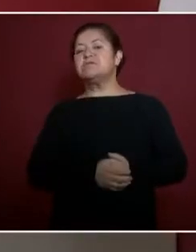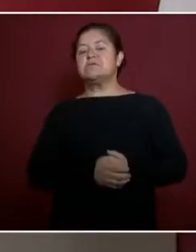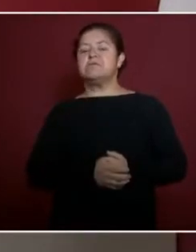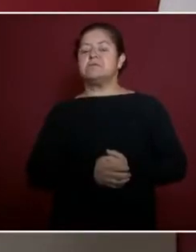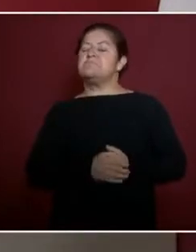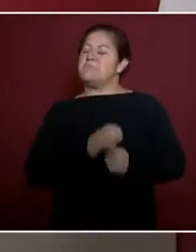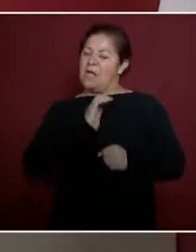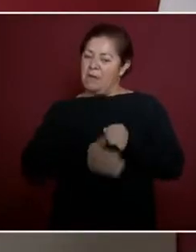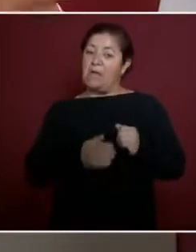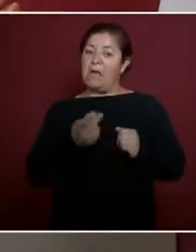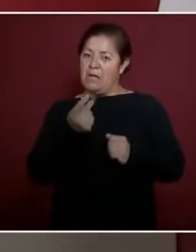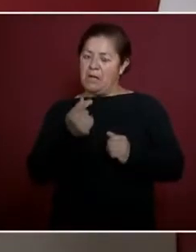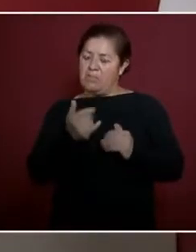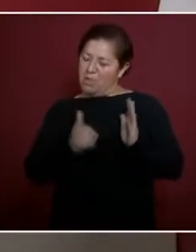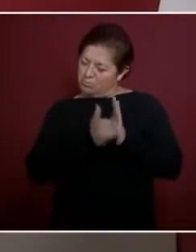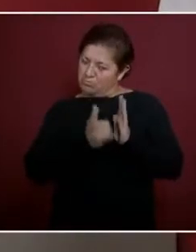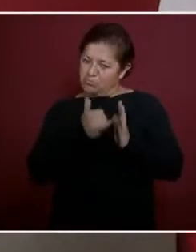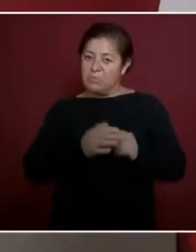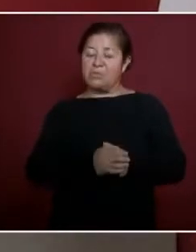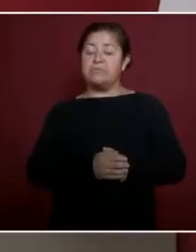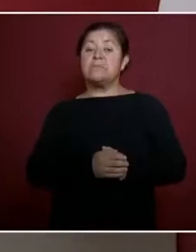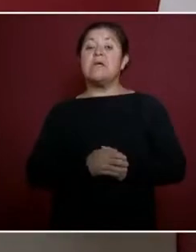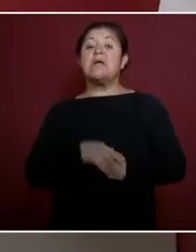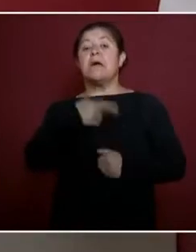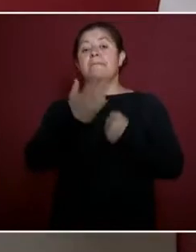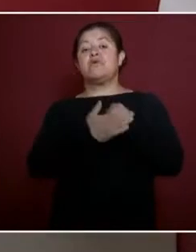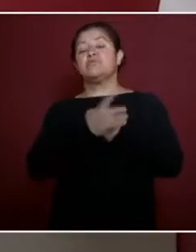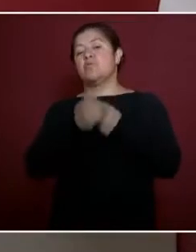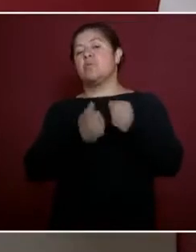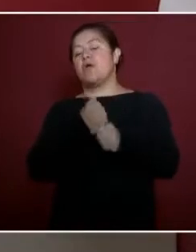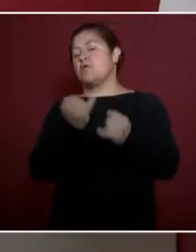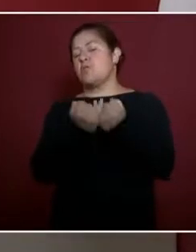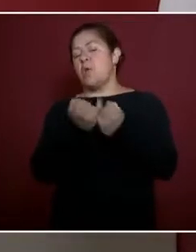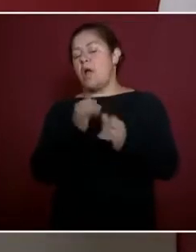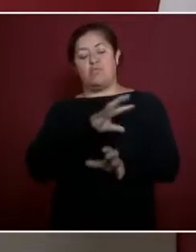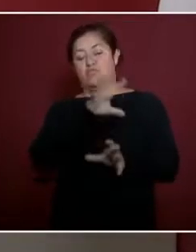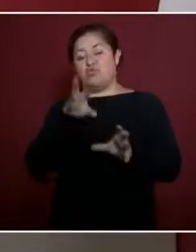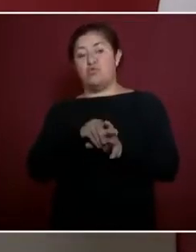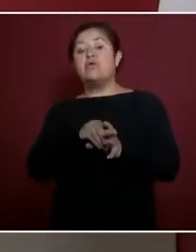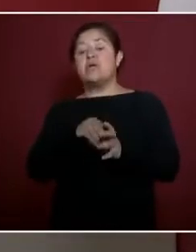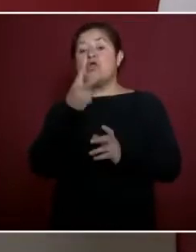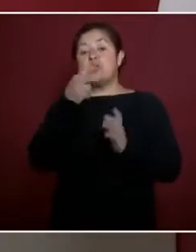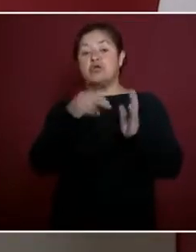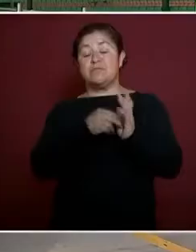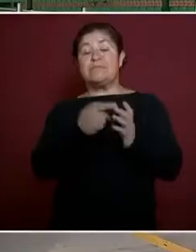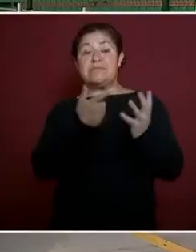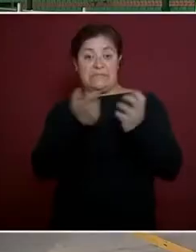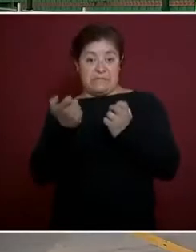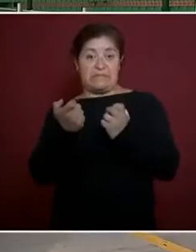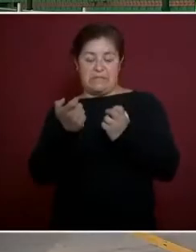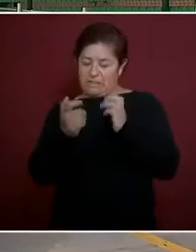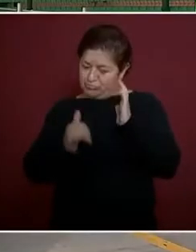próximo, van a ser dos mil 700 y tienen ahora